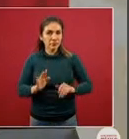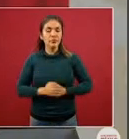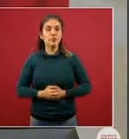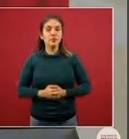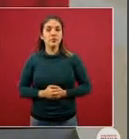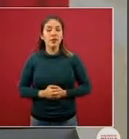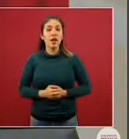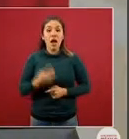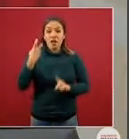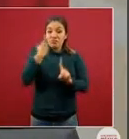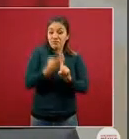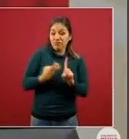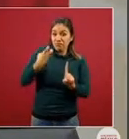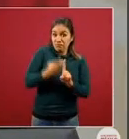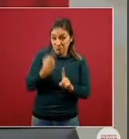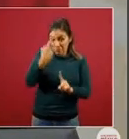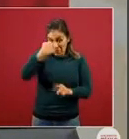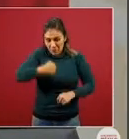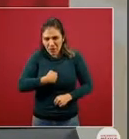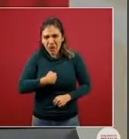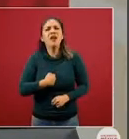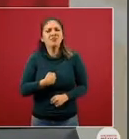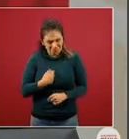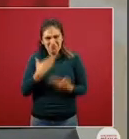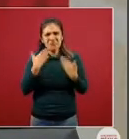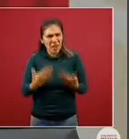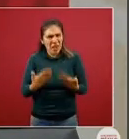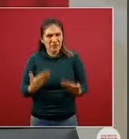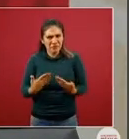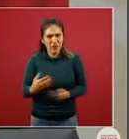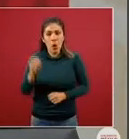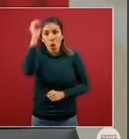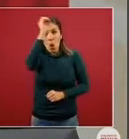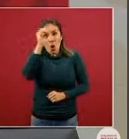bienvenida a la crítica bienvenida a la opinión bienvenida a la libertad de expresión